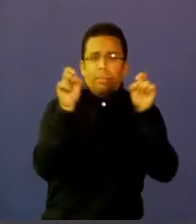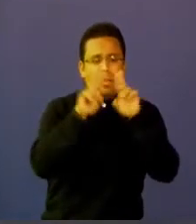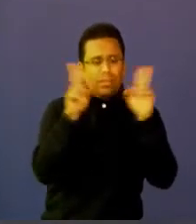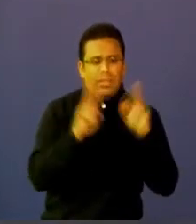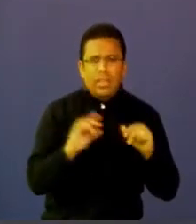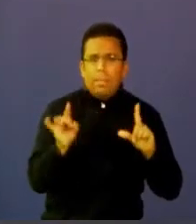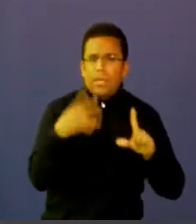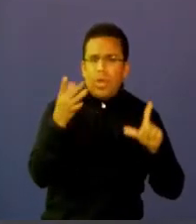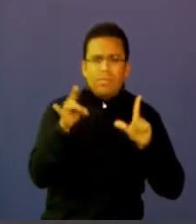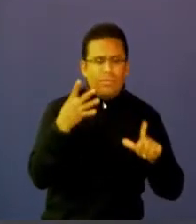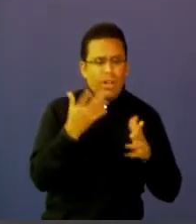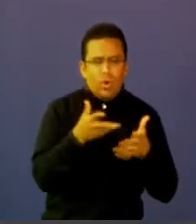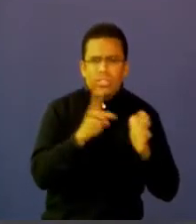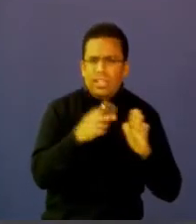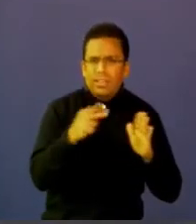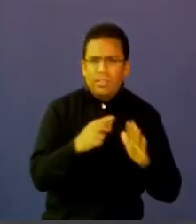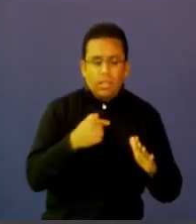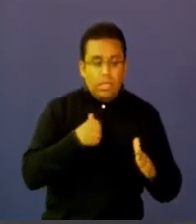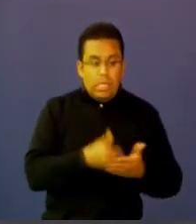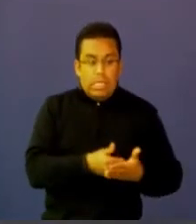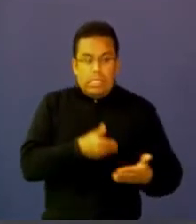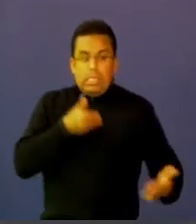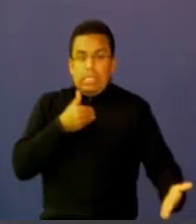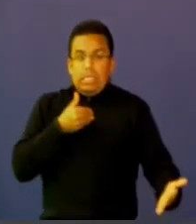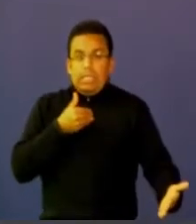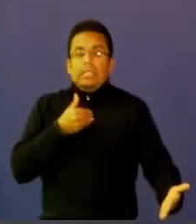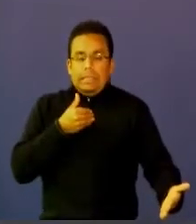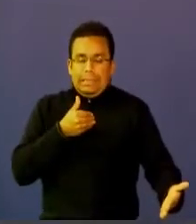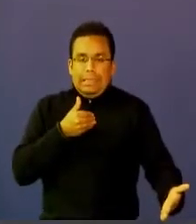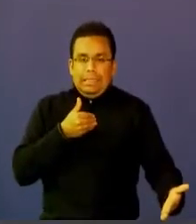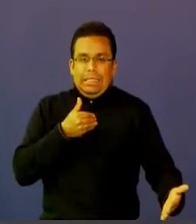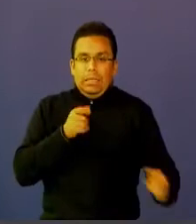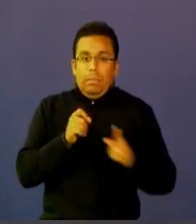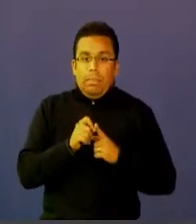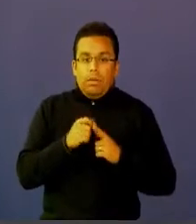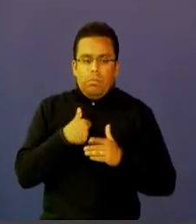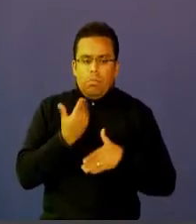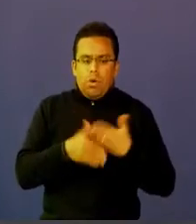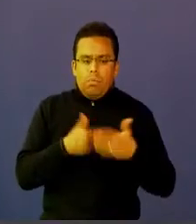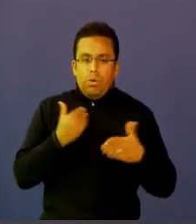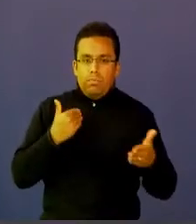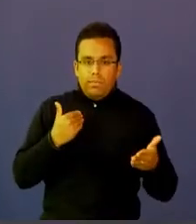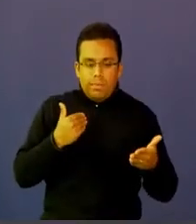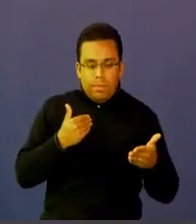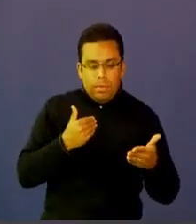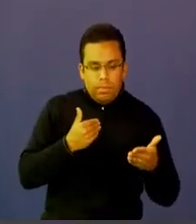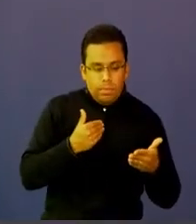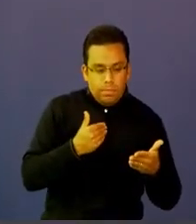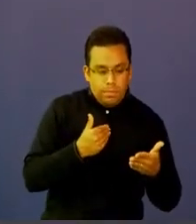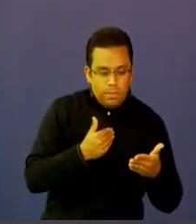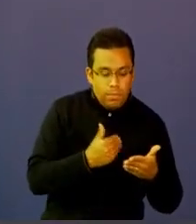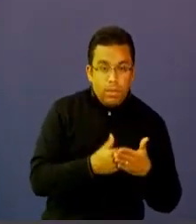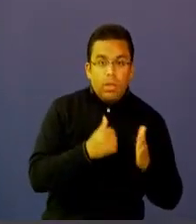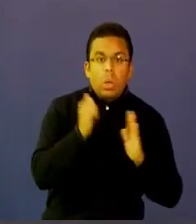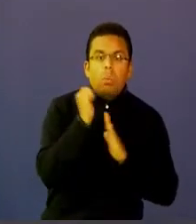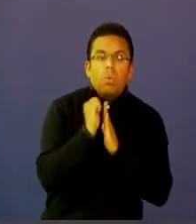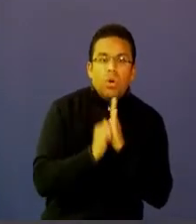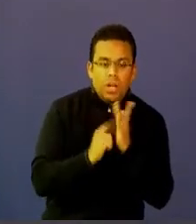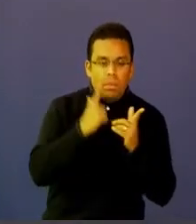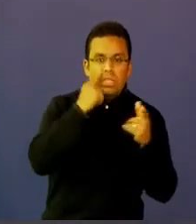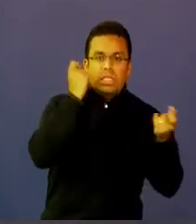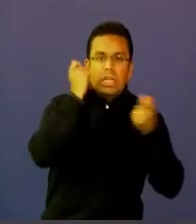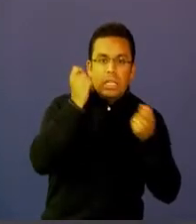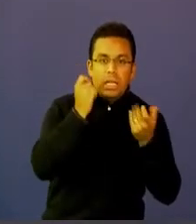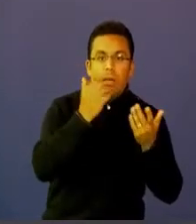brecha es mucho más grande pero cada vez se acorta más porque cada vez más los profesores gracias a estos programas y estrategias como computadores para